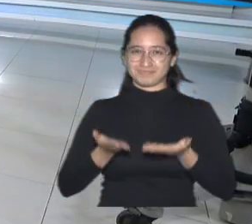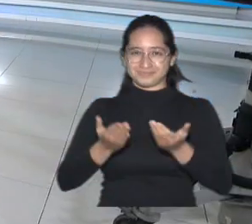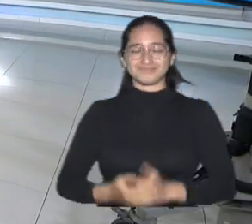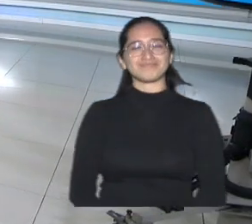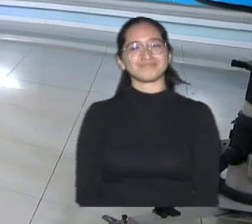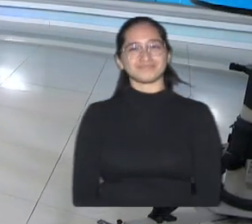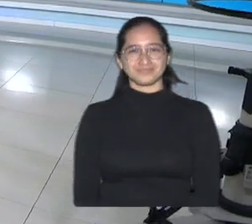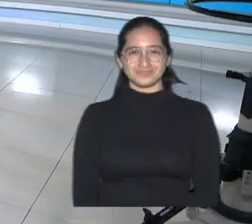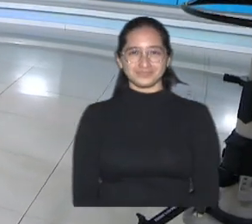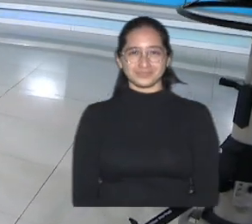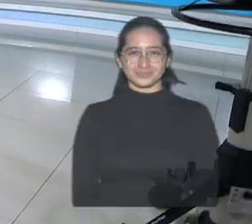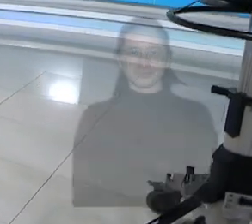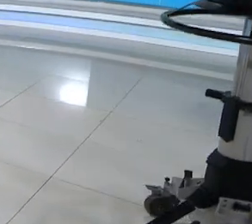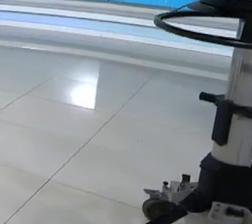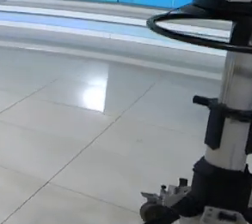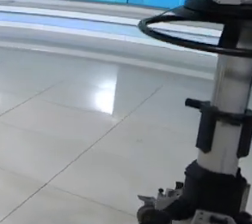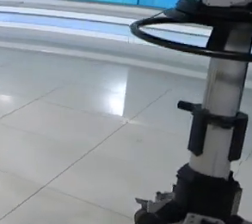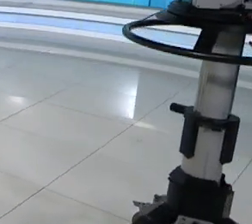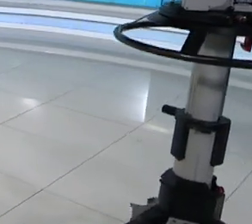Gracias por el video Gracias